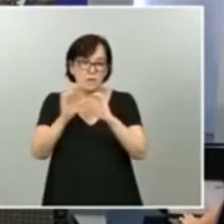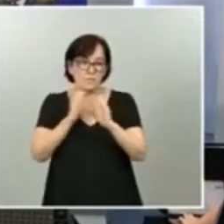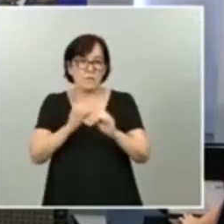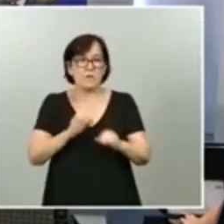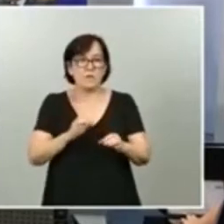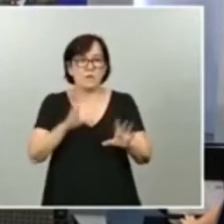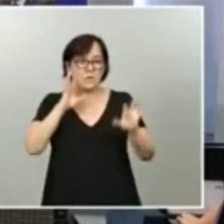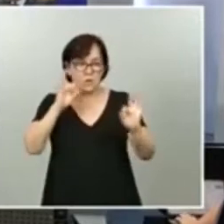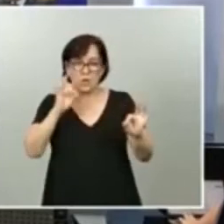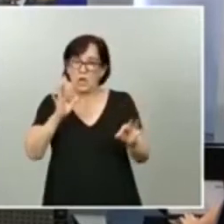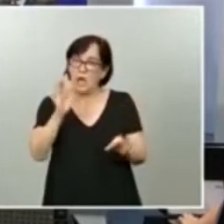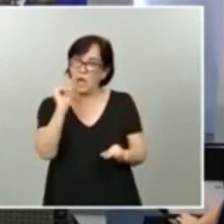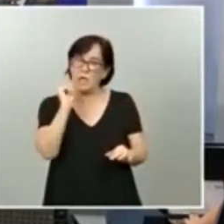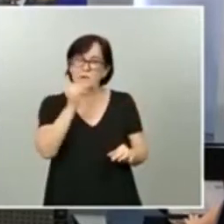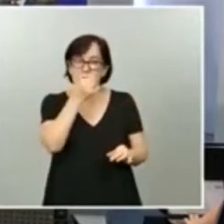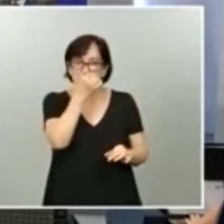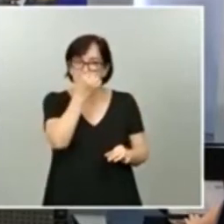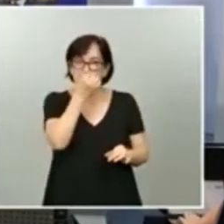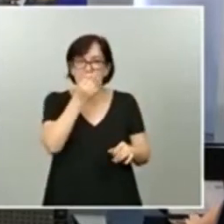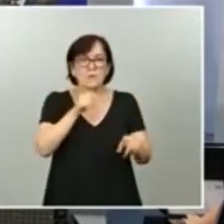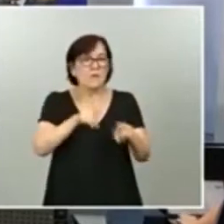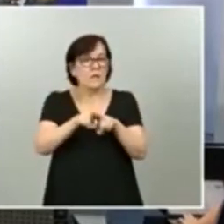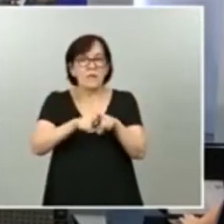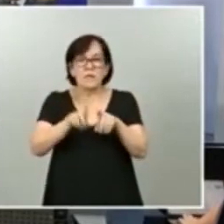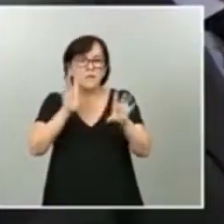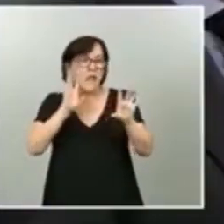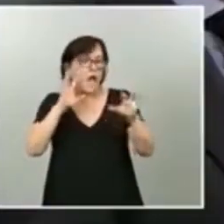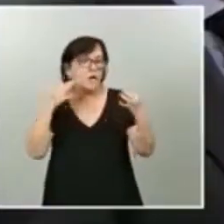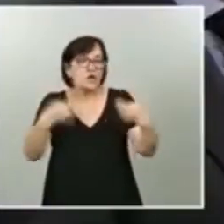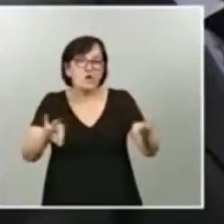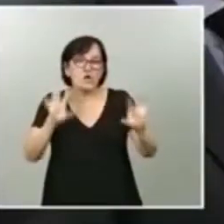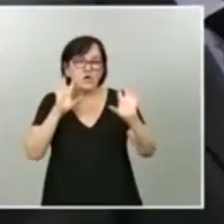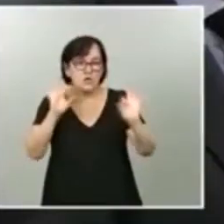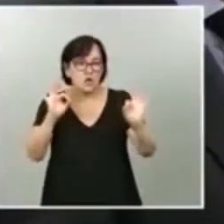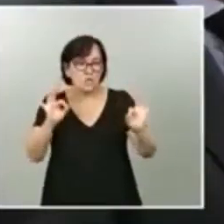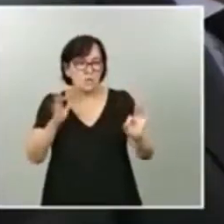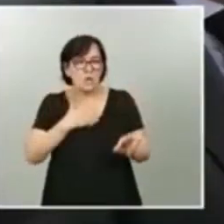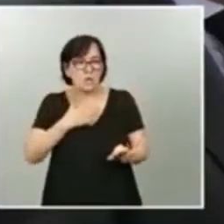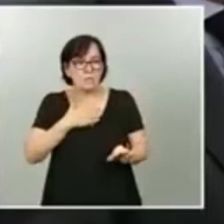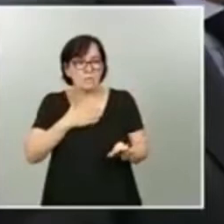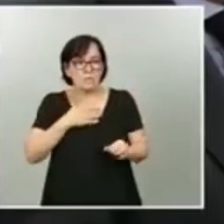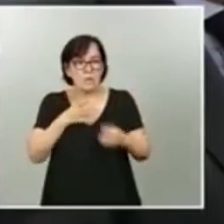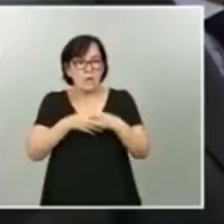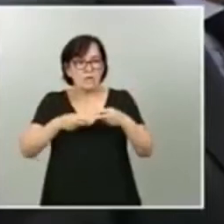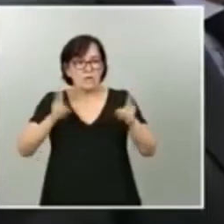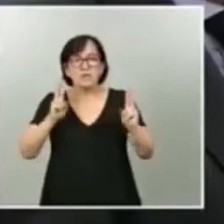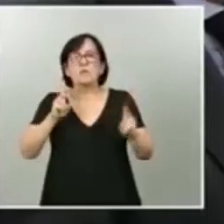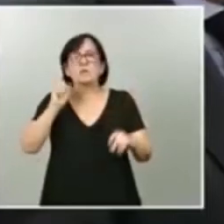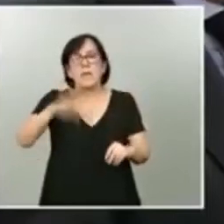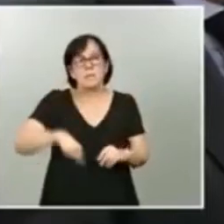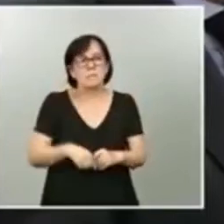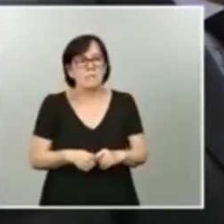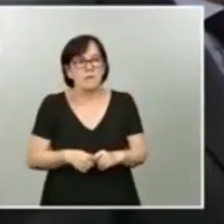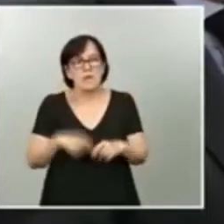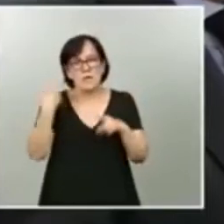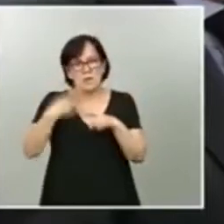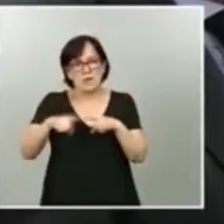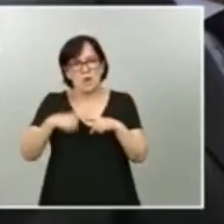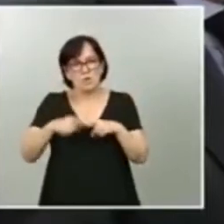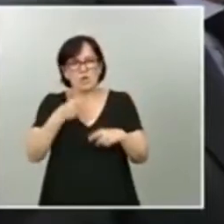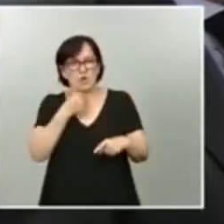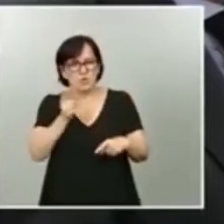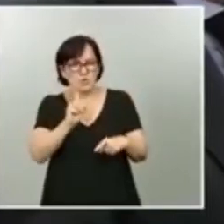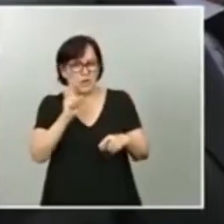tienen, pues creo que la crítica es una cosa normal y propia de las democracias. E incluso las cosas desagradables que vemos en las redes